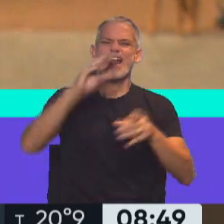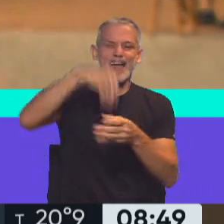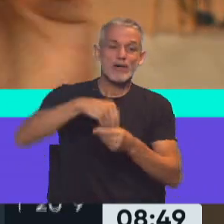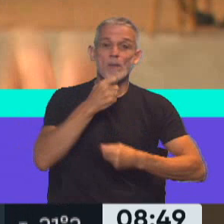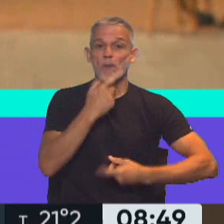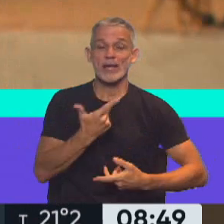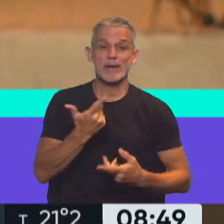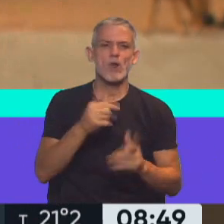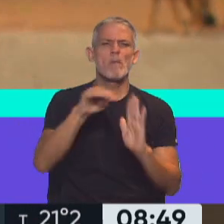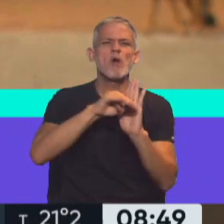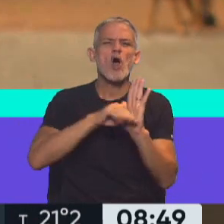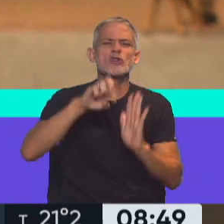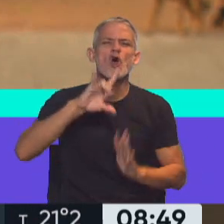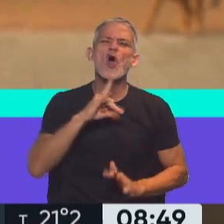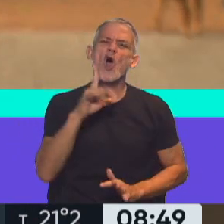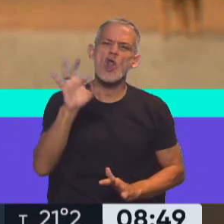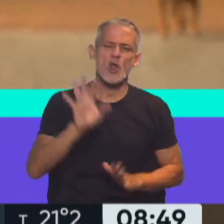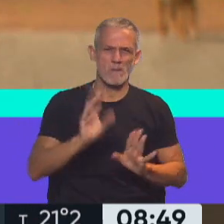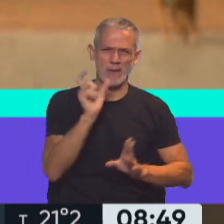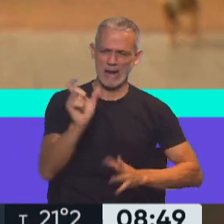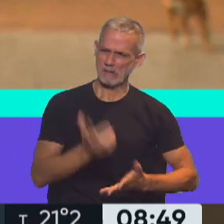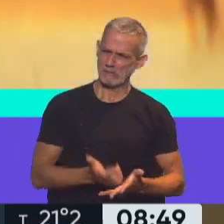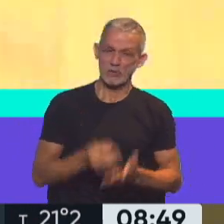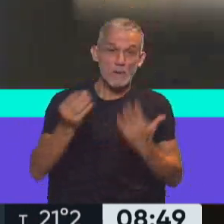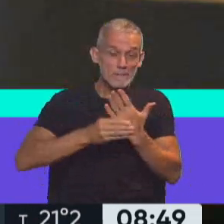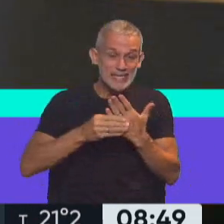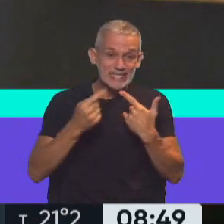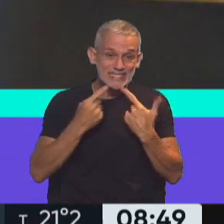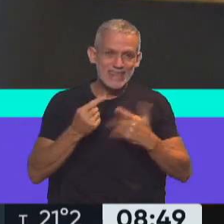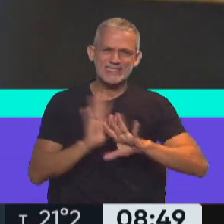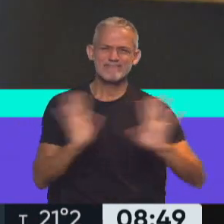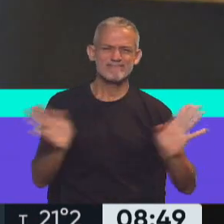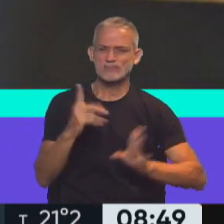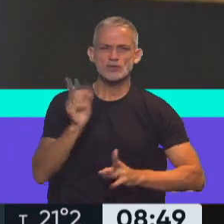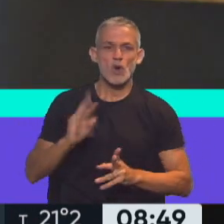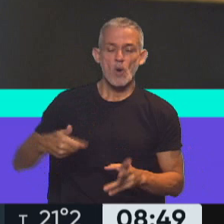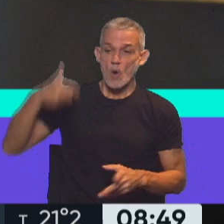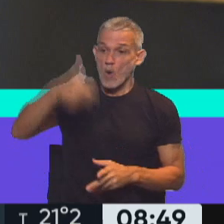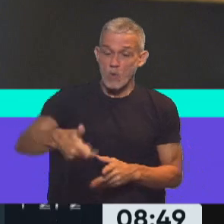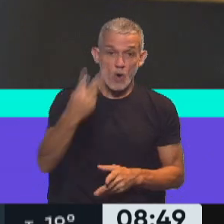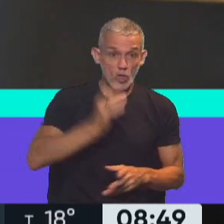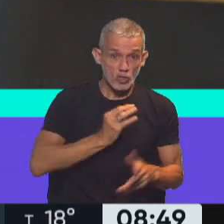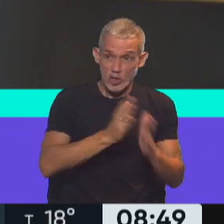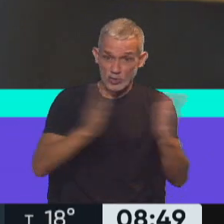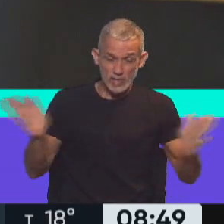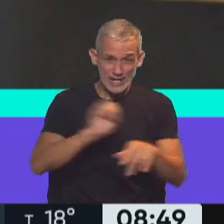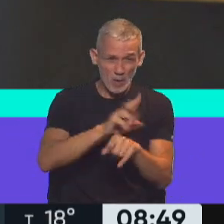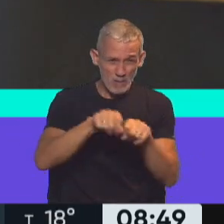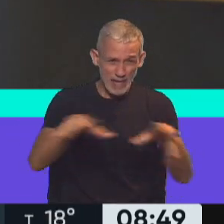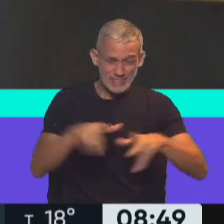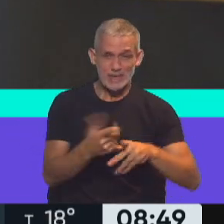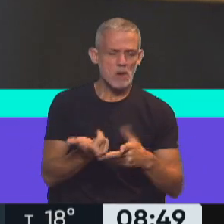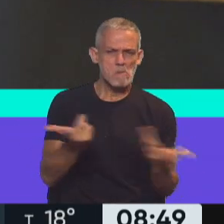como la palabra protocolo. Es decir, lo que está diciendo la ministra es que ellos no han invertido durante estos dos años que duró la pandemia